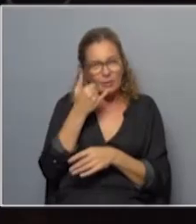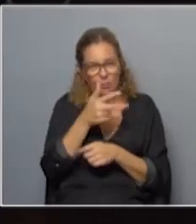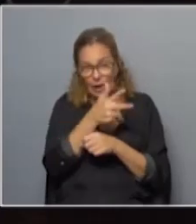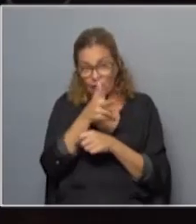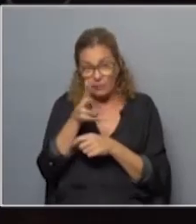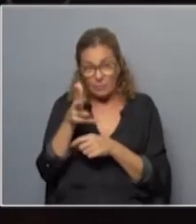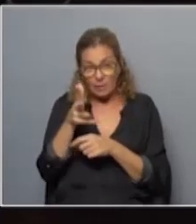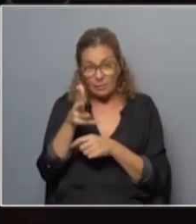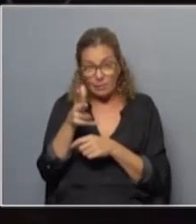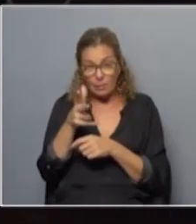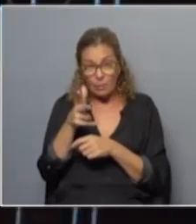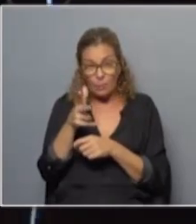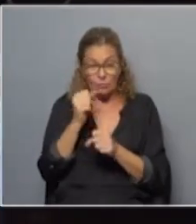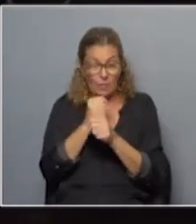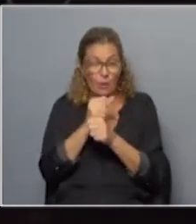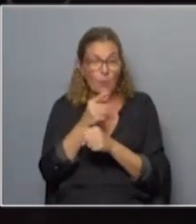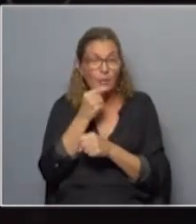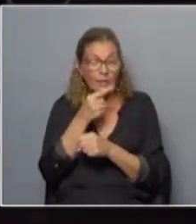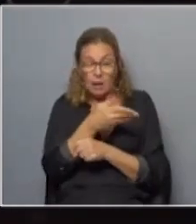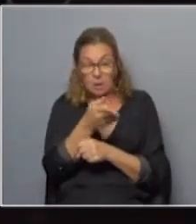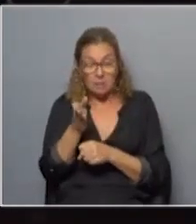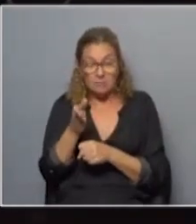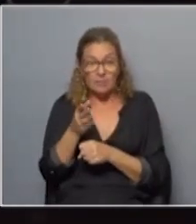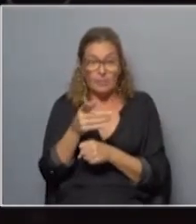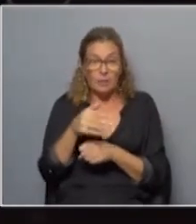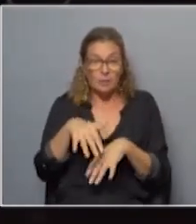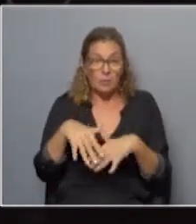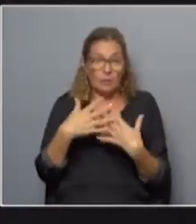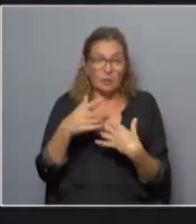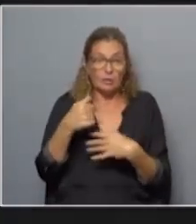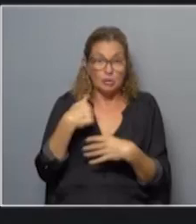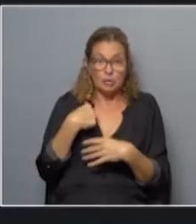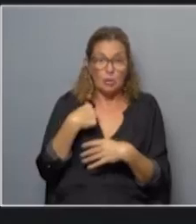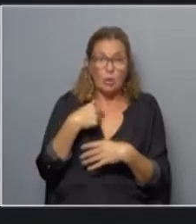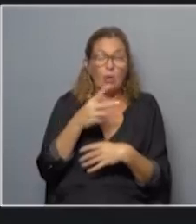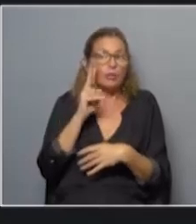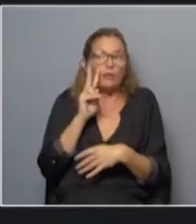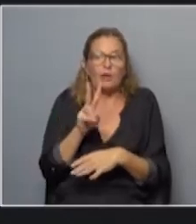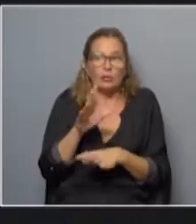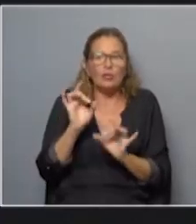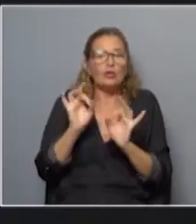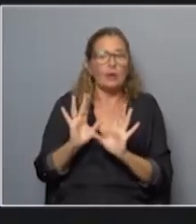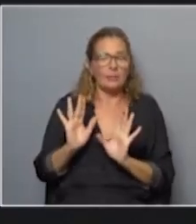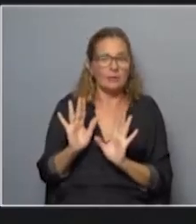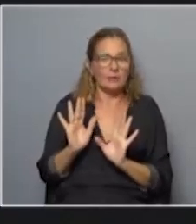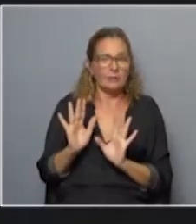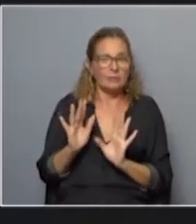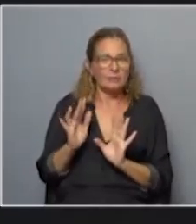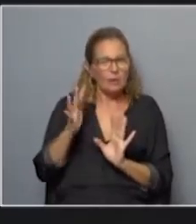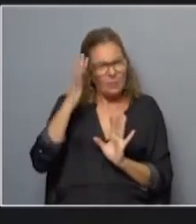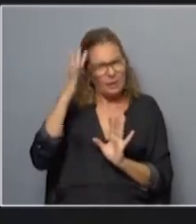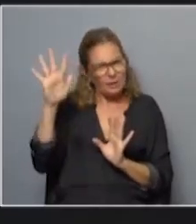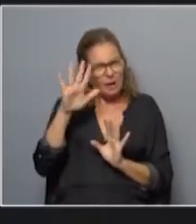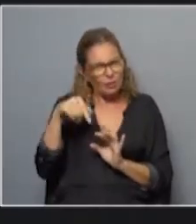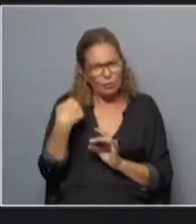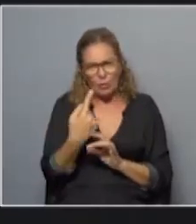filmar un operativo policial que esté sucediendo del cual él se aparte o no que lo esté presenciando porque está también en el imaginario popular